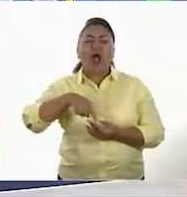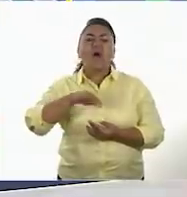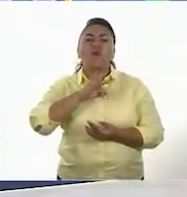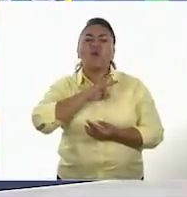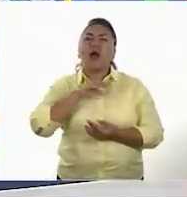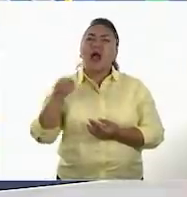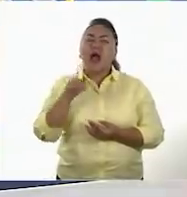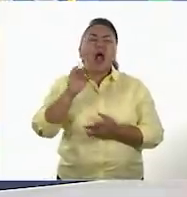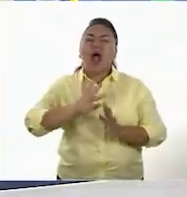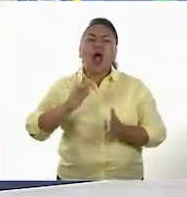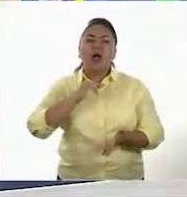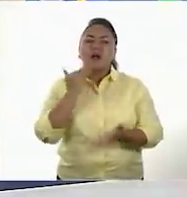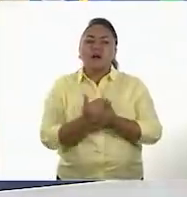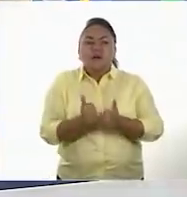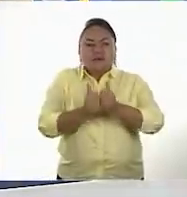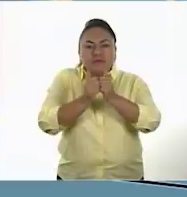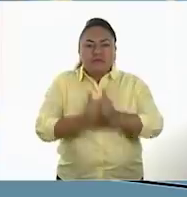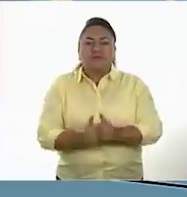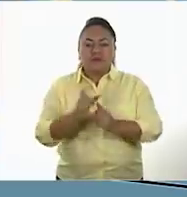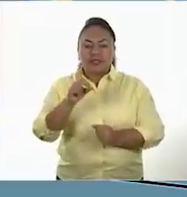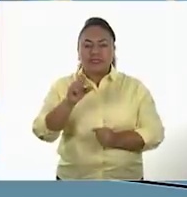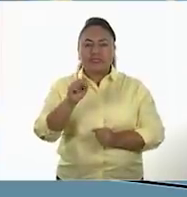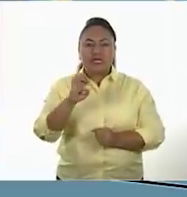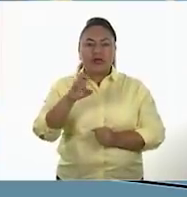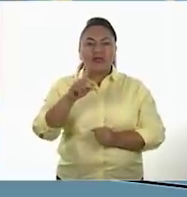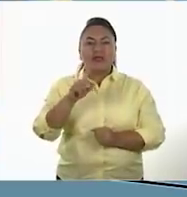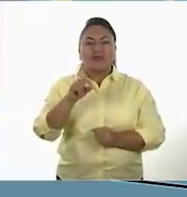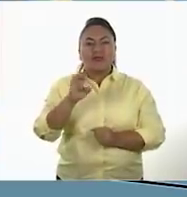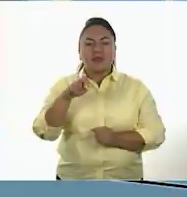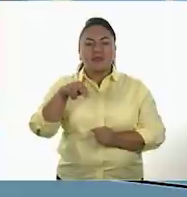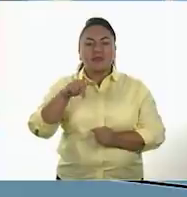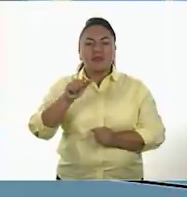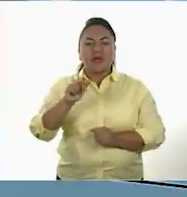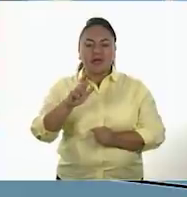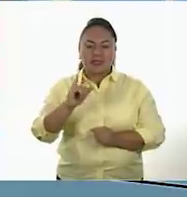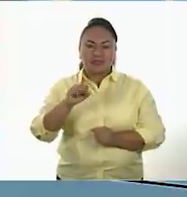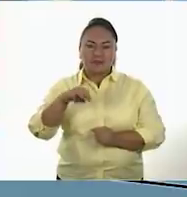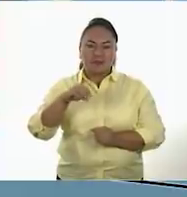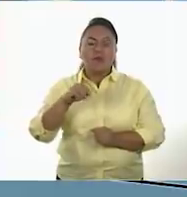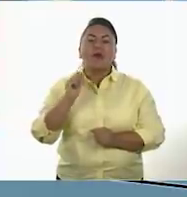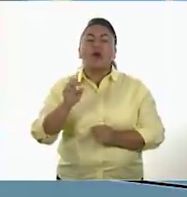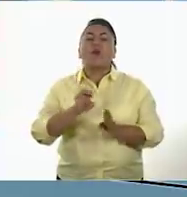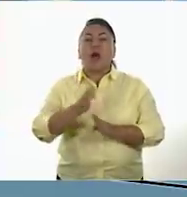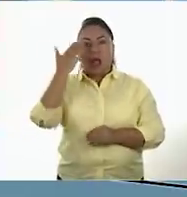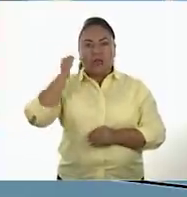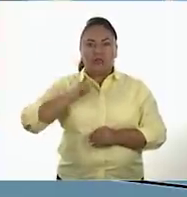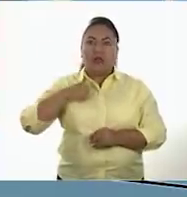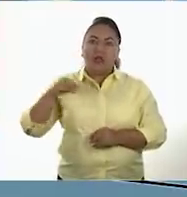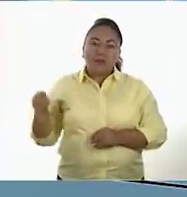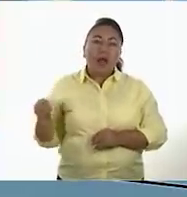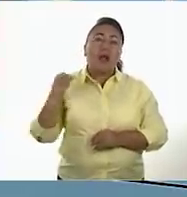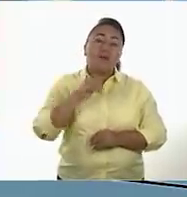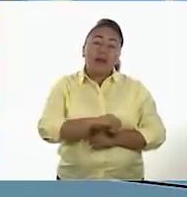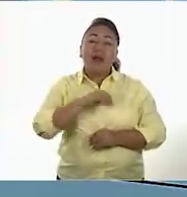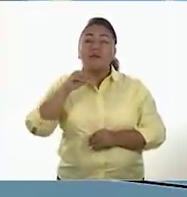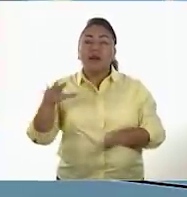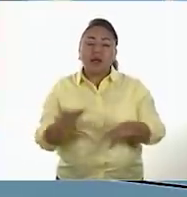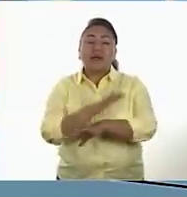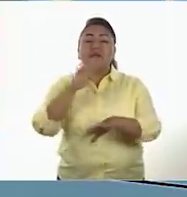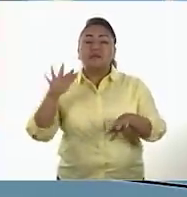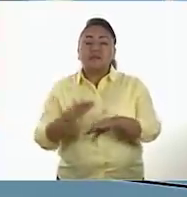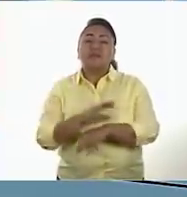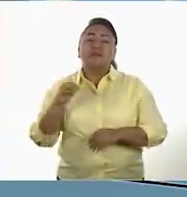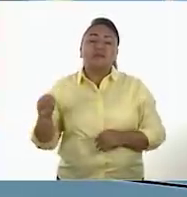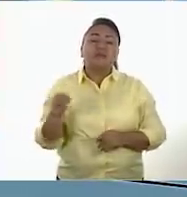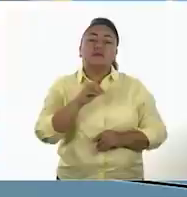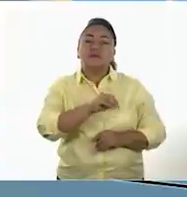Ajá. La sedentarización fue que pasó de un lugar de nómadas a un lugar ya estable. Las sociedades antiguas pudieron quedar en un solo lugar